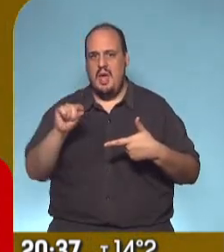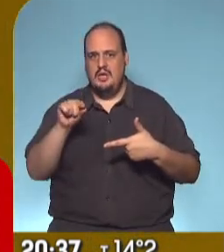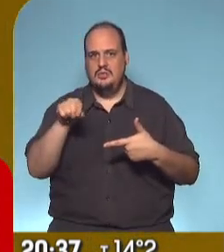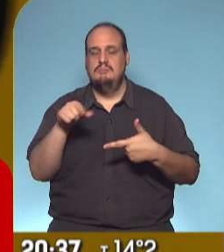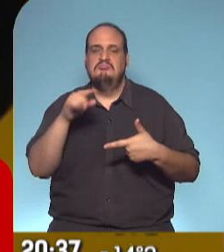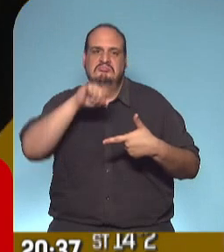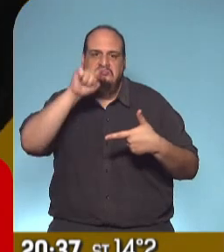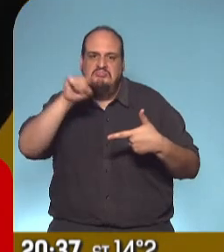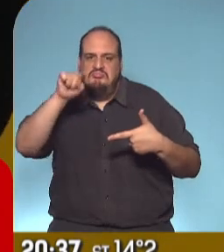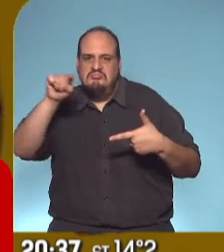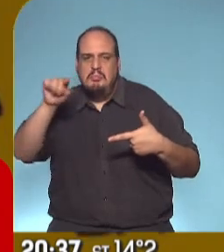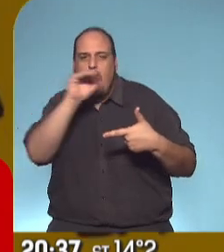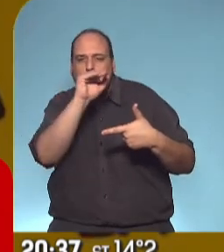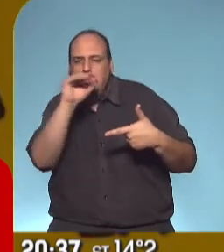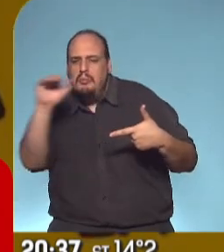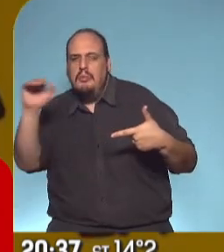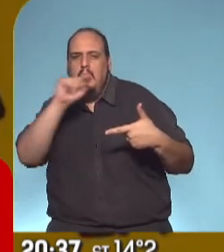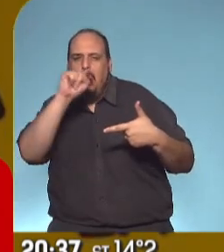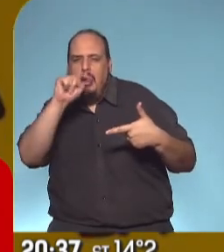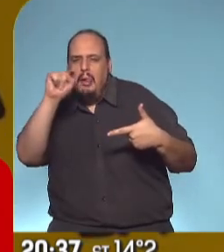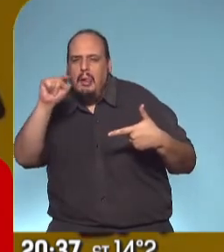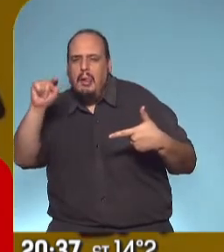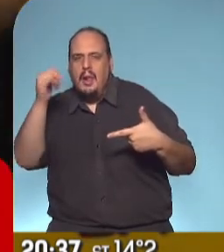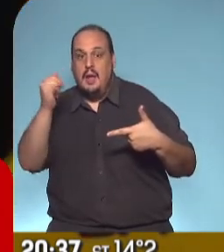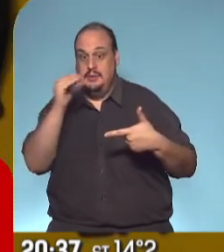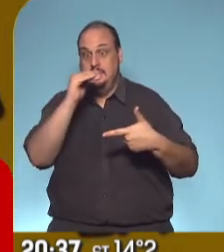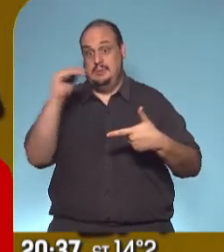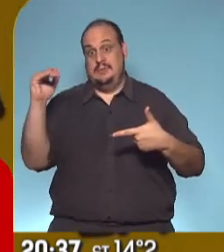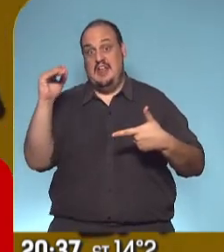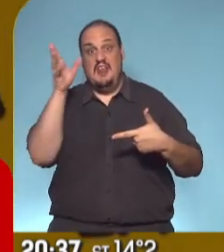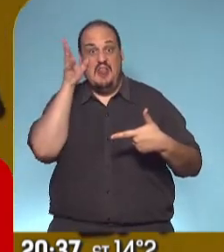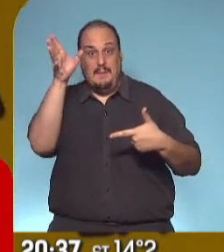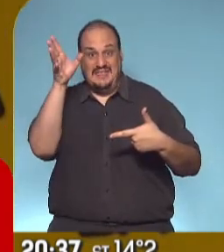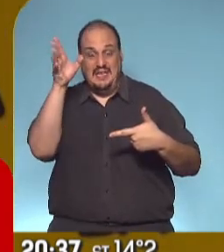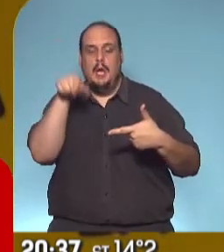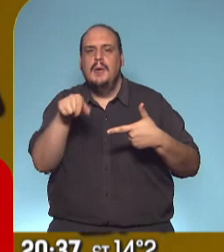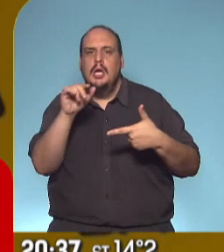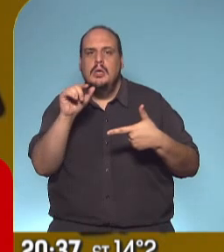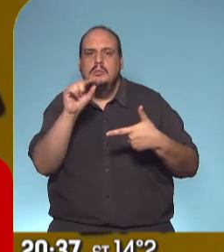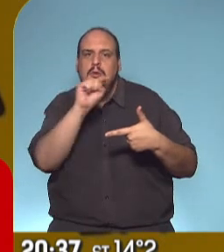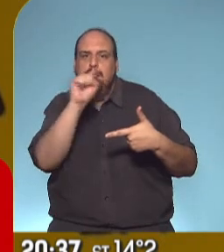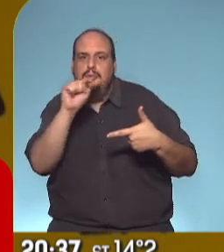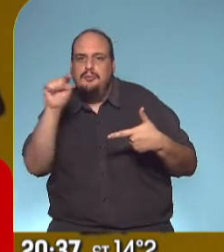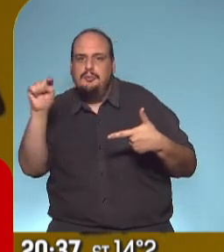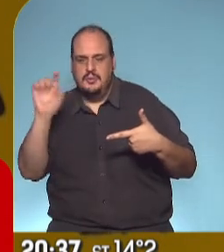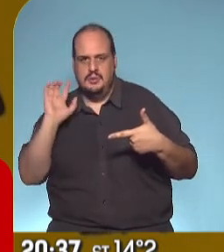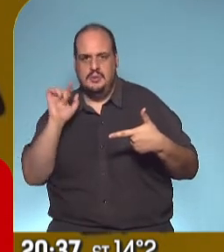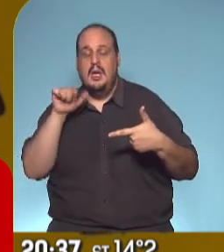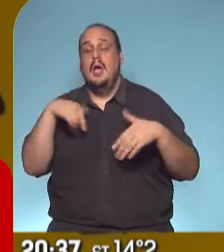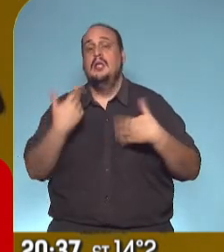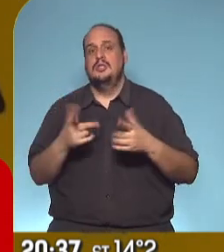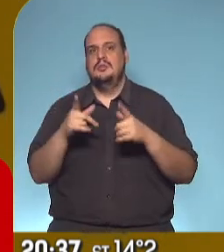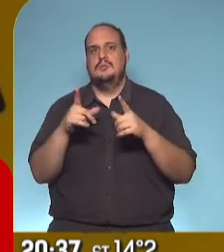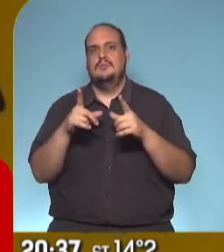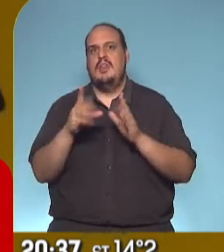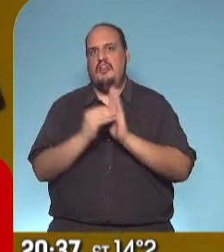por abajo, está estabilizado en un nivel alto, pero estabilizado. O sea que uno de los datos que más se